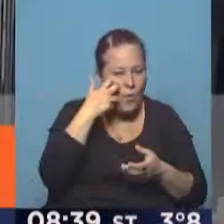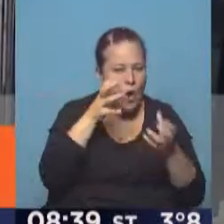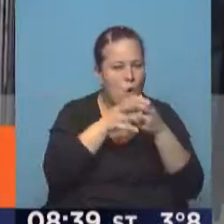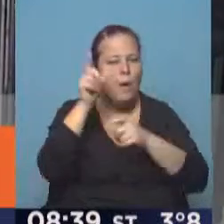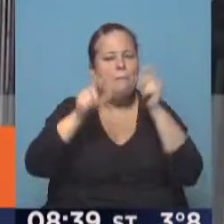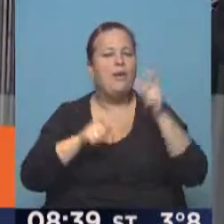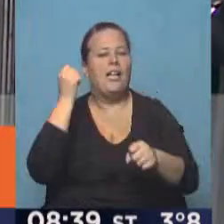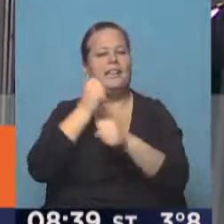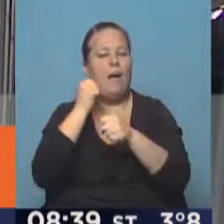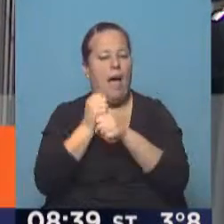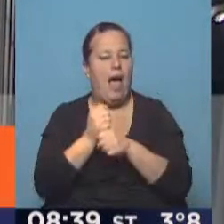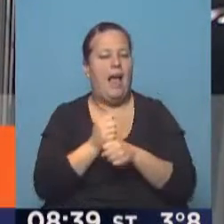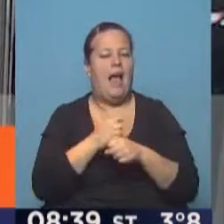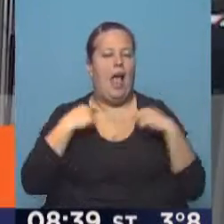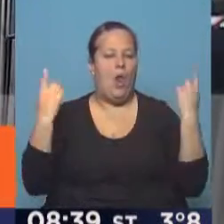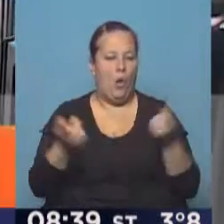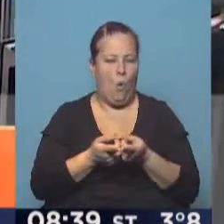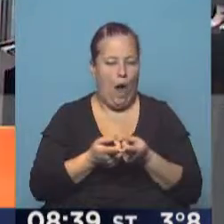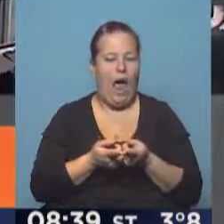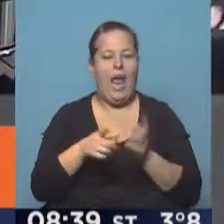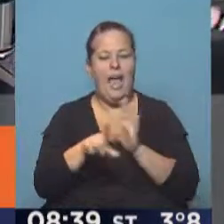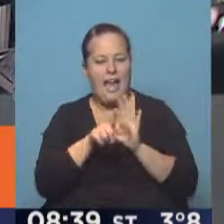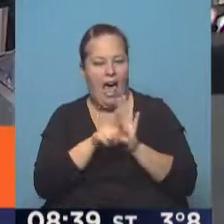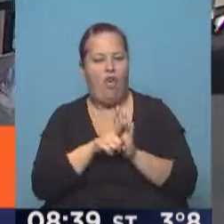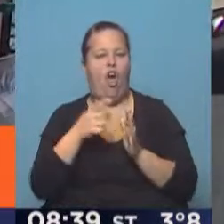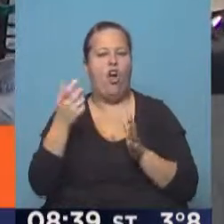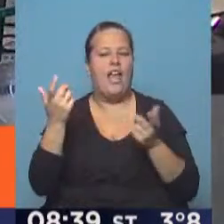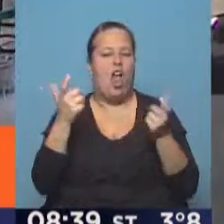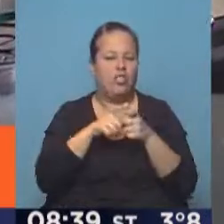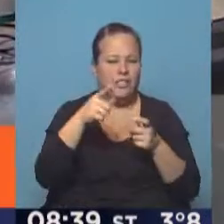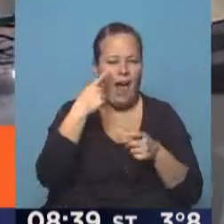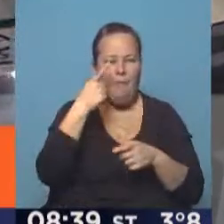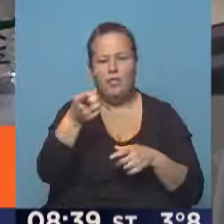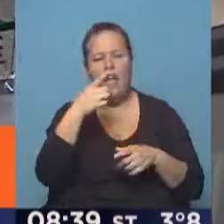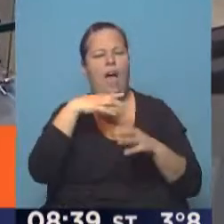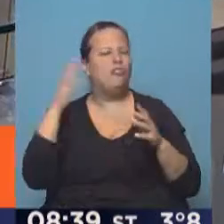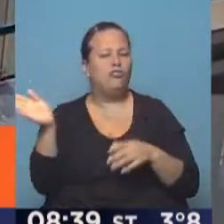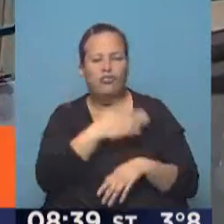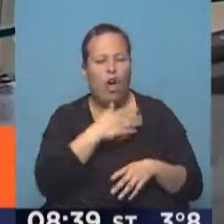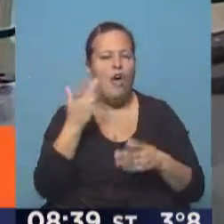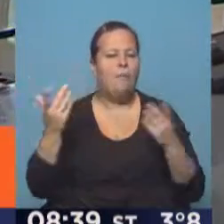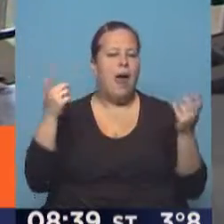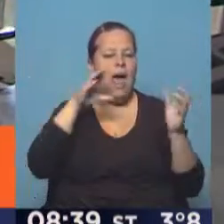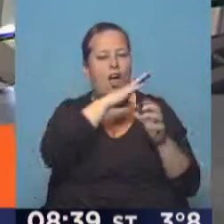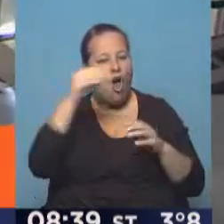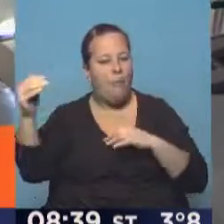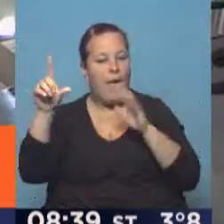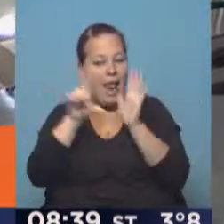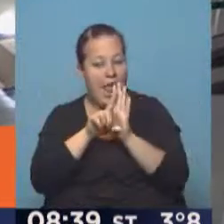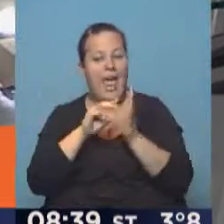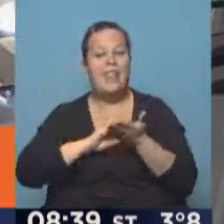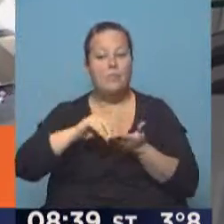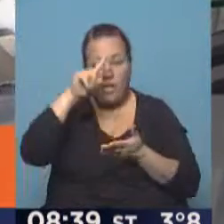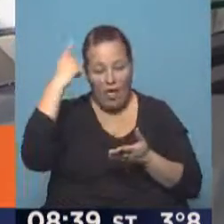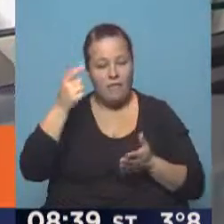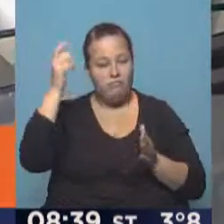todas las personas que trabajan en las áreas, legisladores, concejales, diputados provinciales, para que puedan imitar nuestra ley, que un diputado nacional